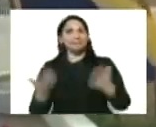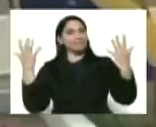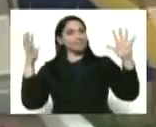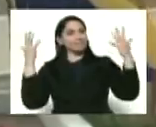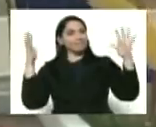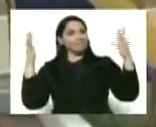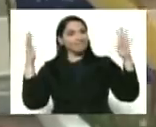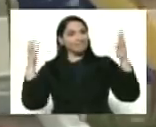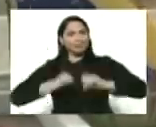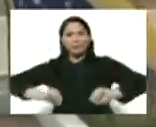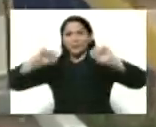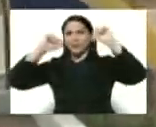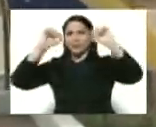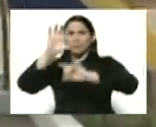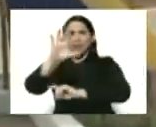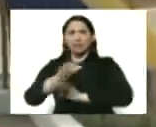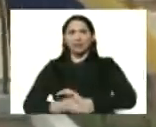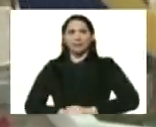¡Viva la patria!